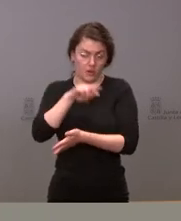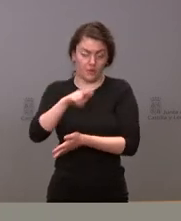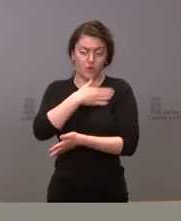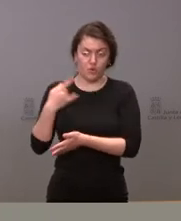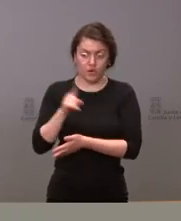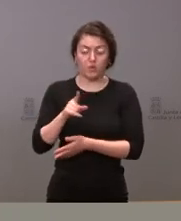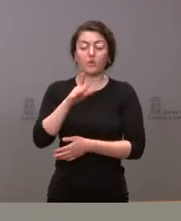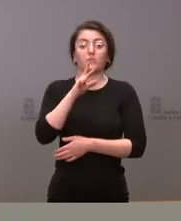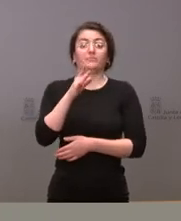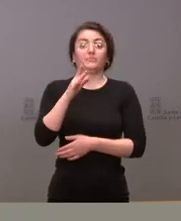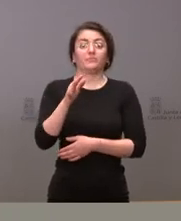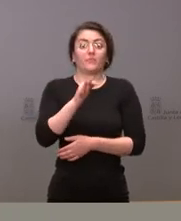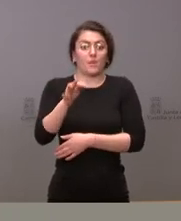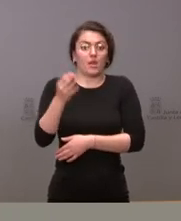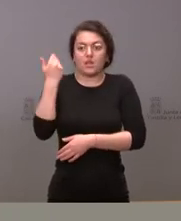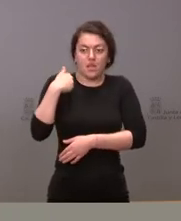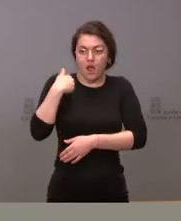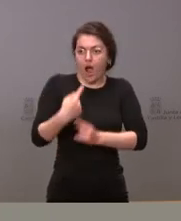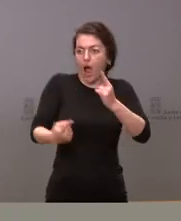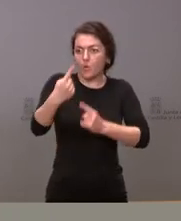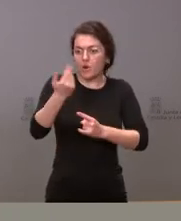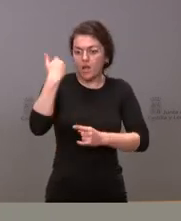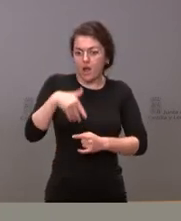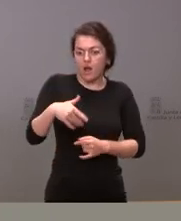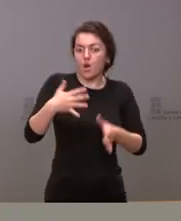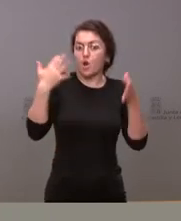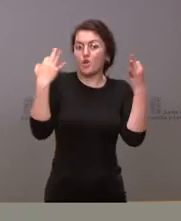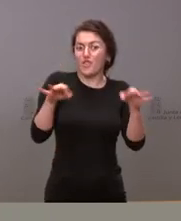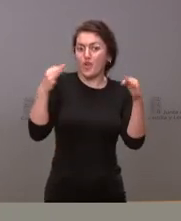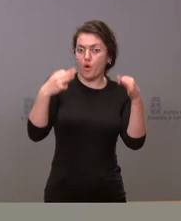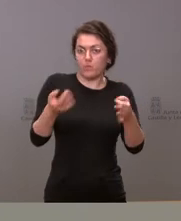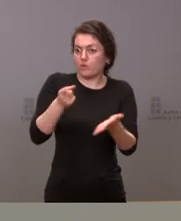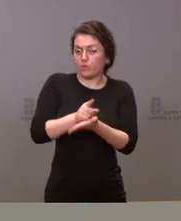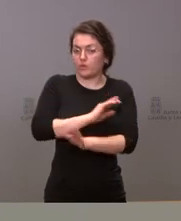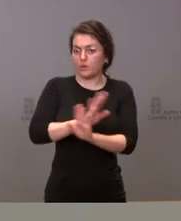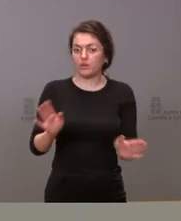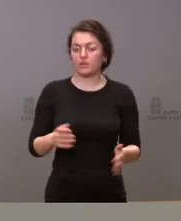ya han vuelto esas granjas a la normalidad absoluta respecto de las semanas en las que ellos se produjeron